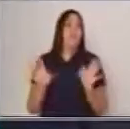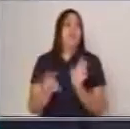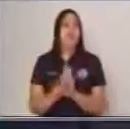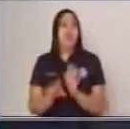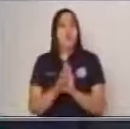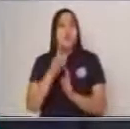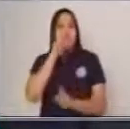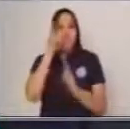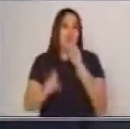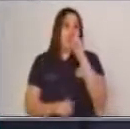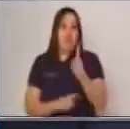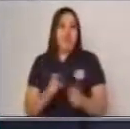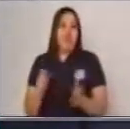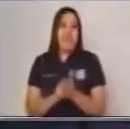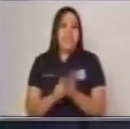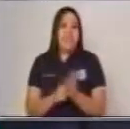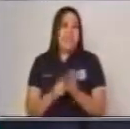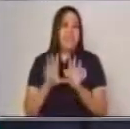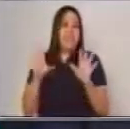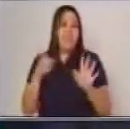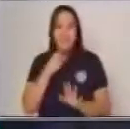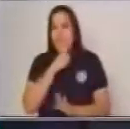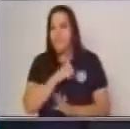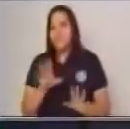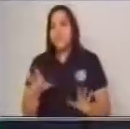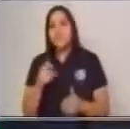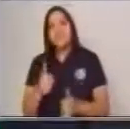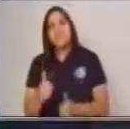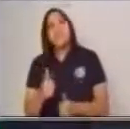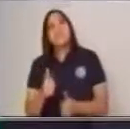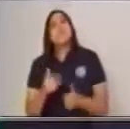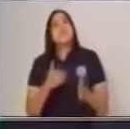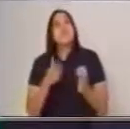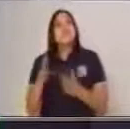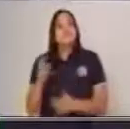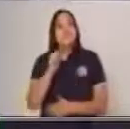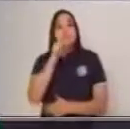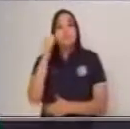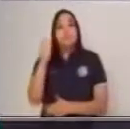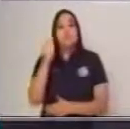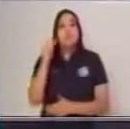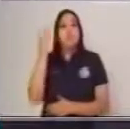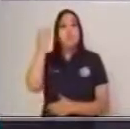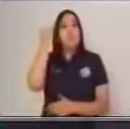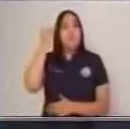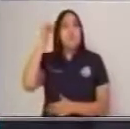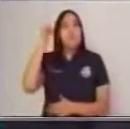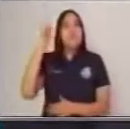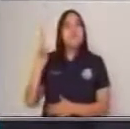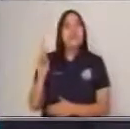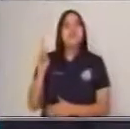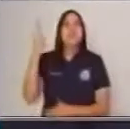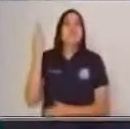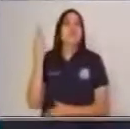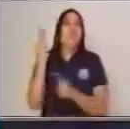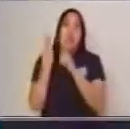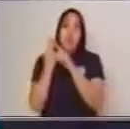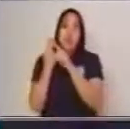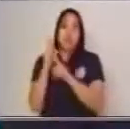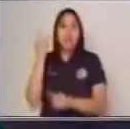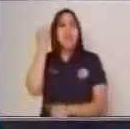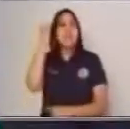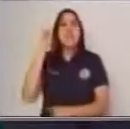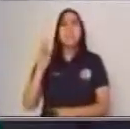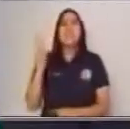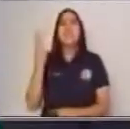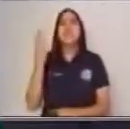¿Estamos bien? Perfecto. Entonces, vamos entonces en este momento con las ideas secundarias. Las